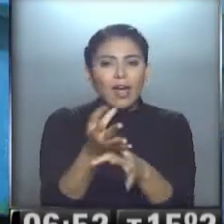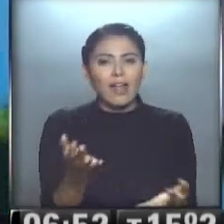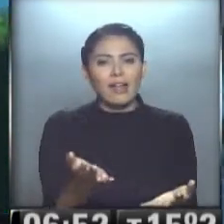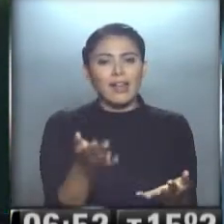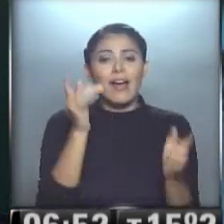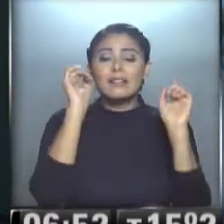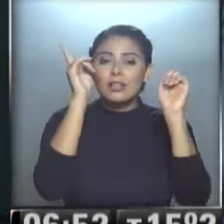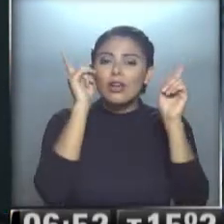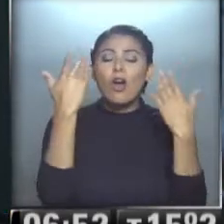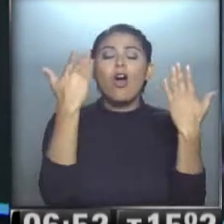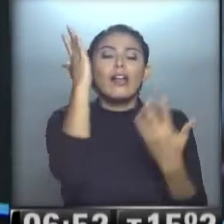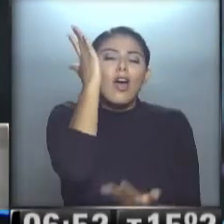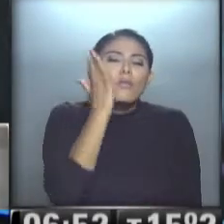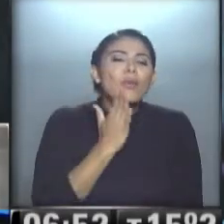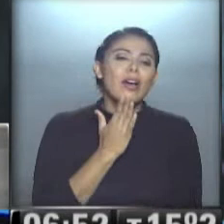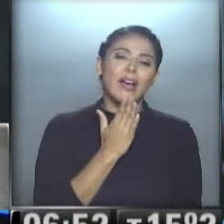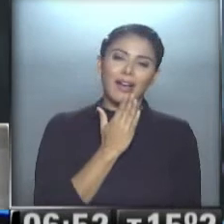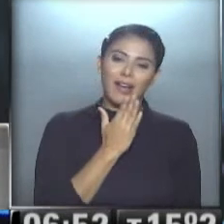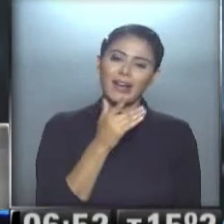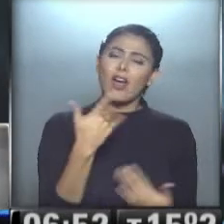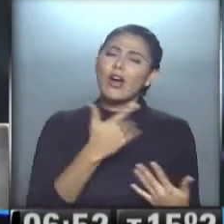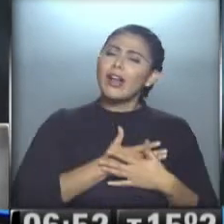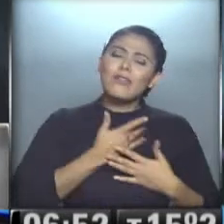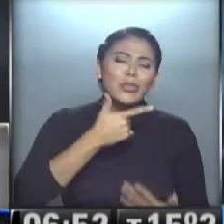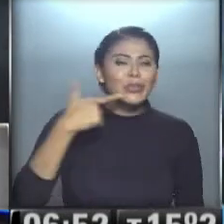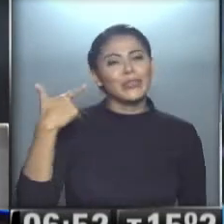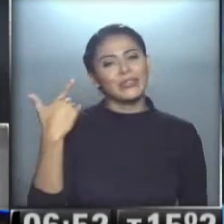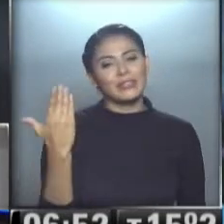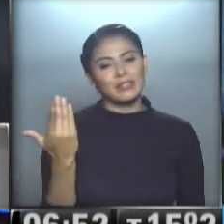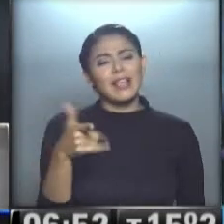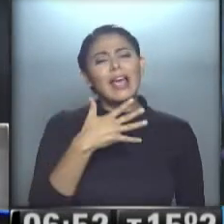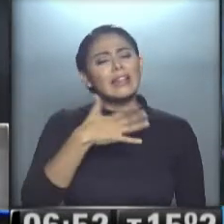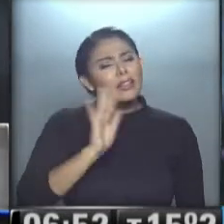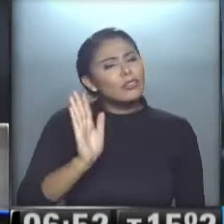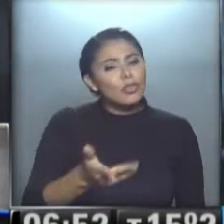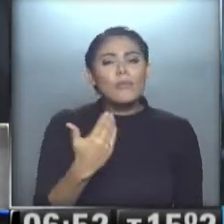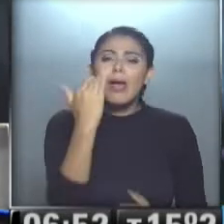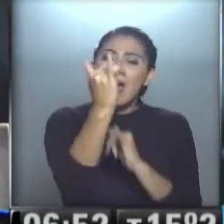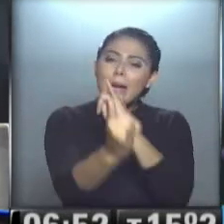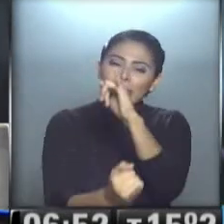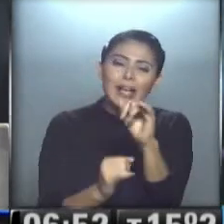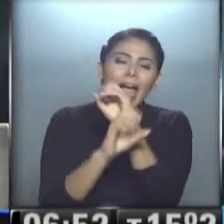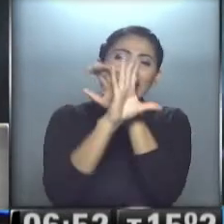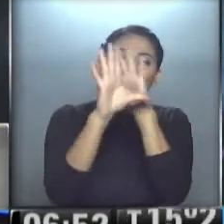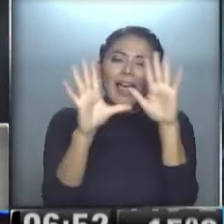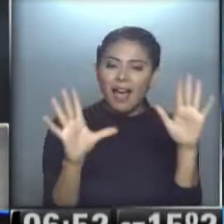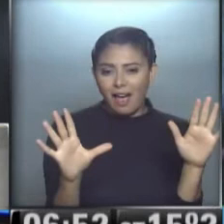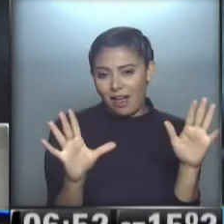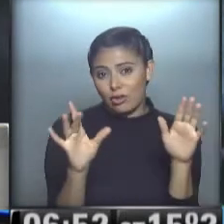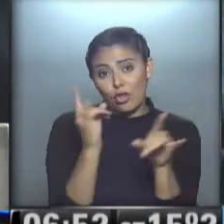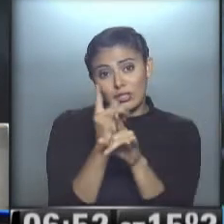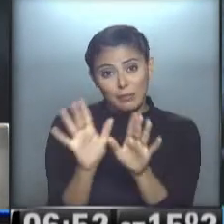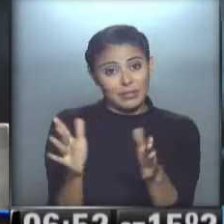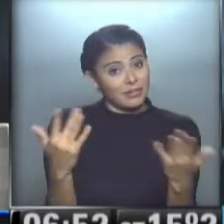Que la ceño esté buenísima hoy, que esté amorosa, divina, comprensiva. Que te explique todo muy clarito. Como lo hace